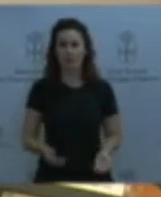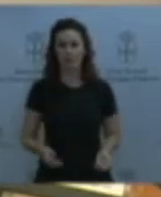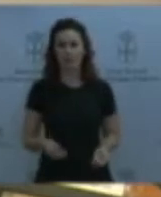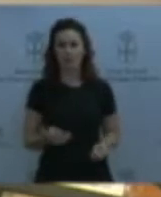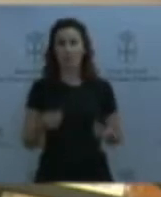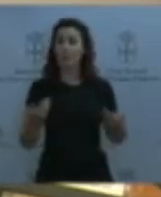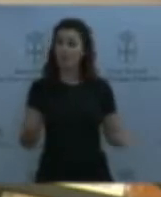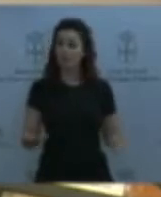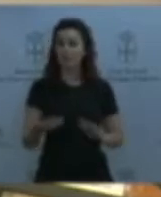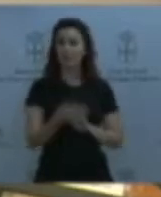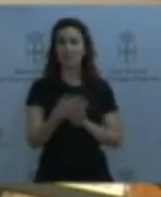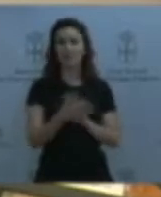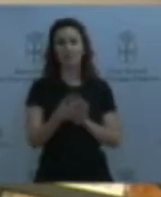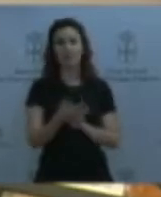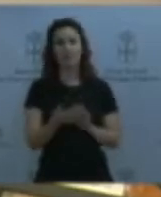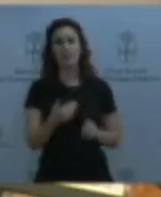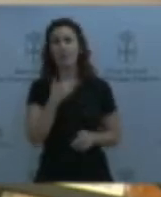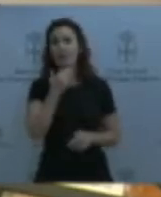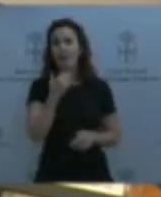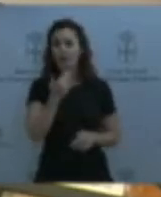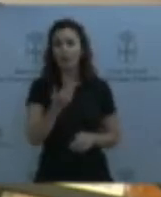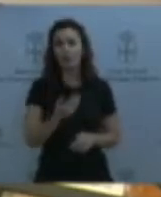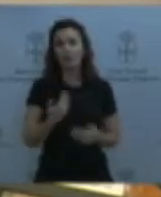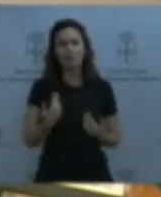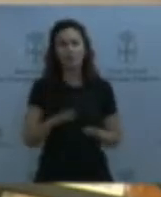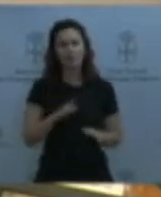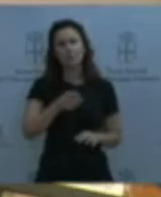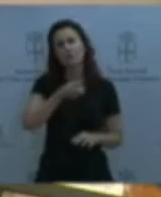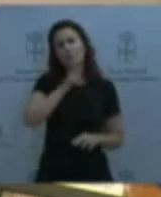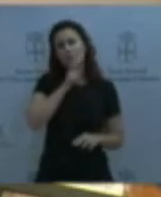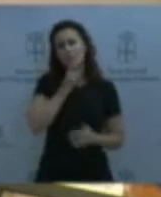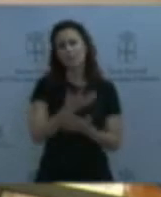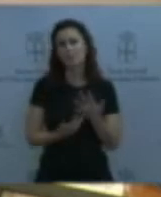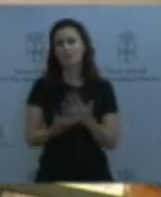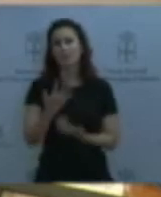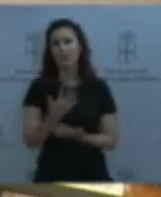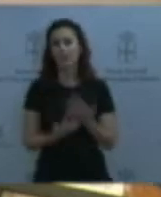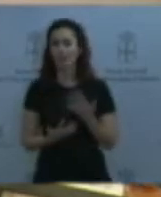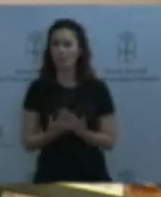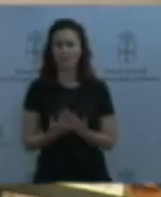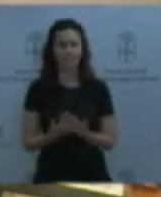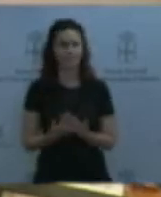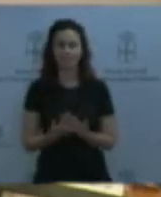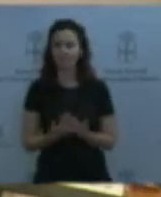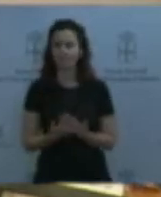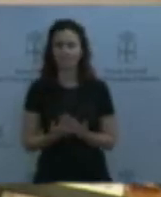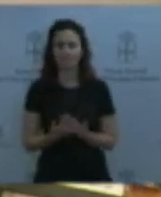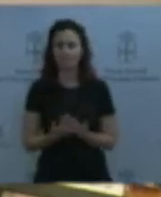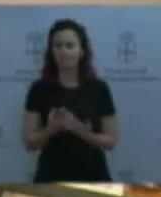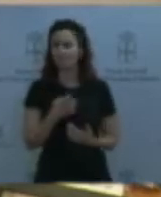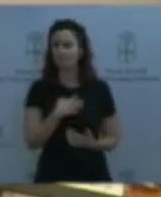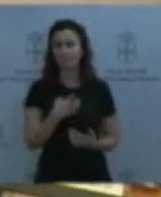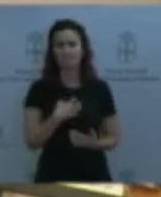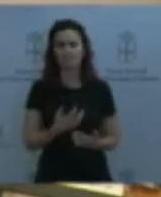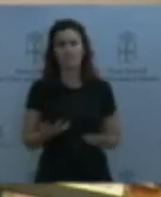mezclándolo todo, pues es muy difícil. Es muy difícil hablar así, porque es probable que haya